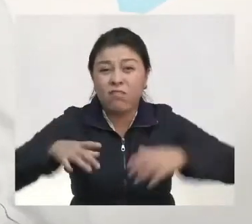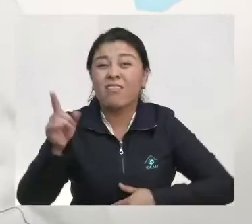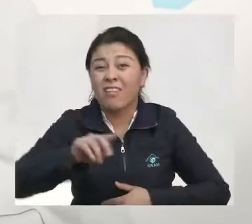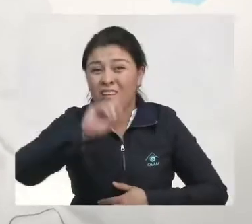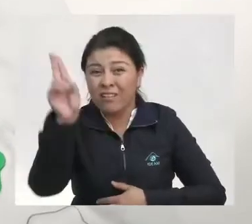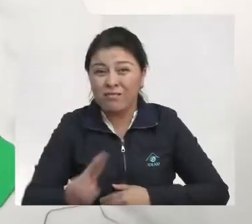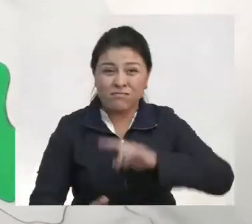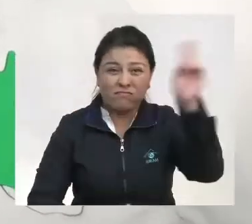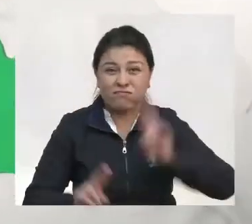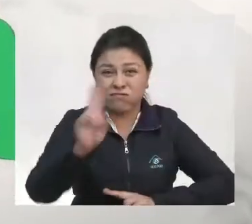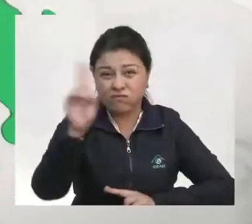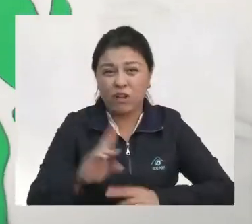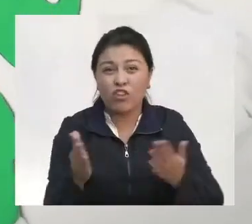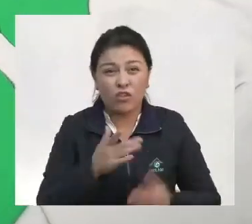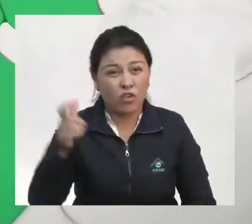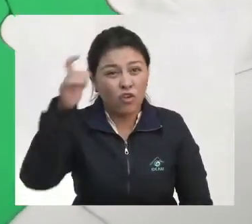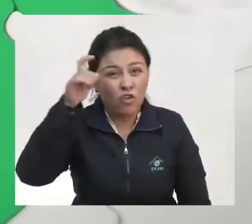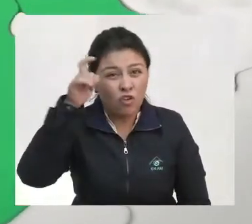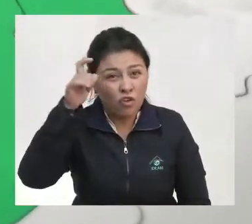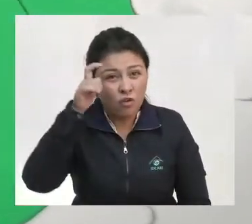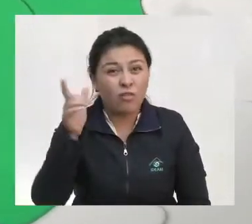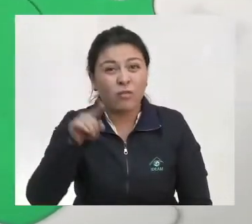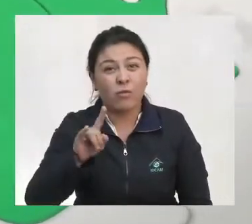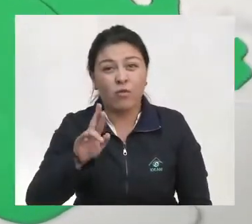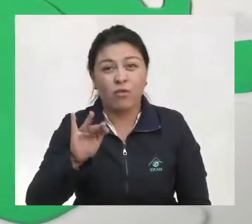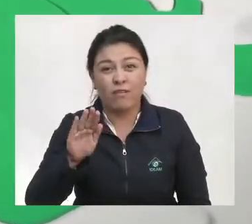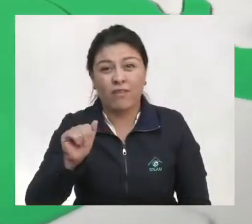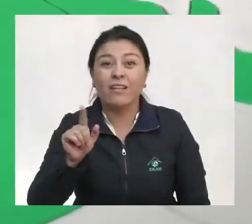de la